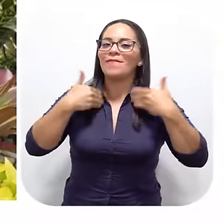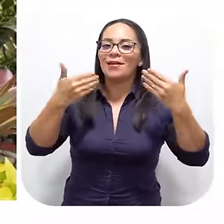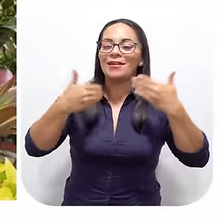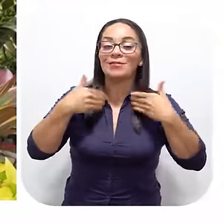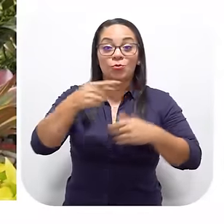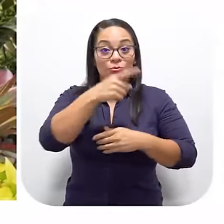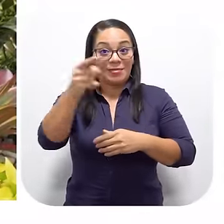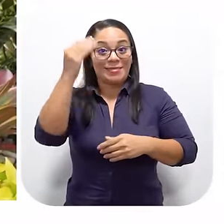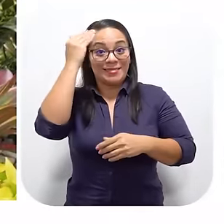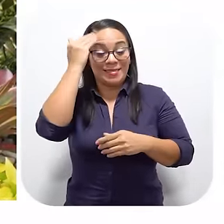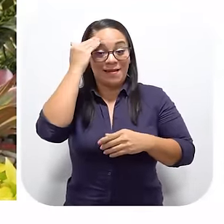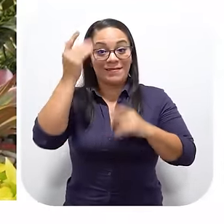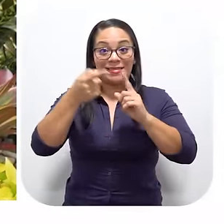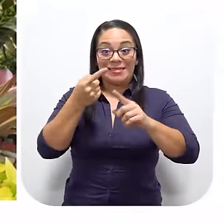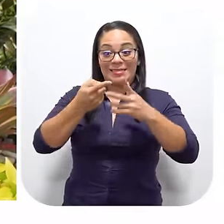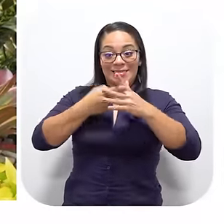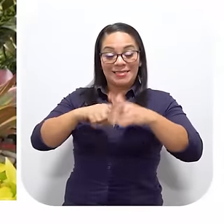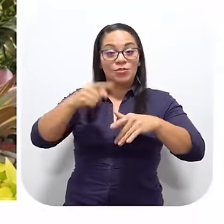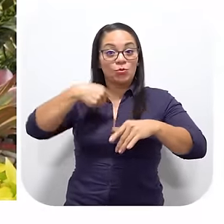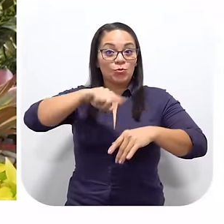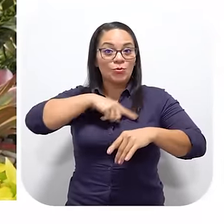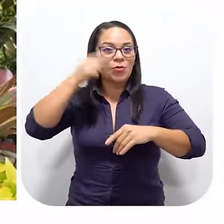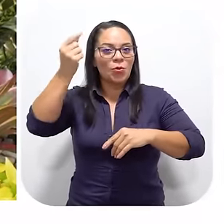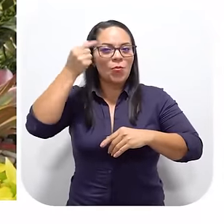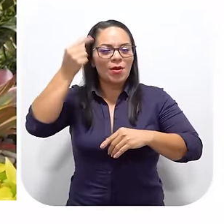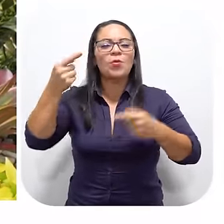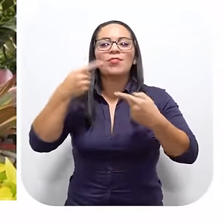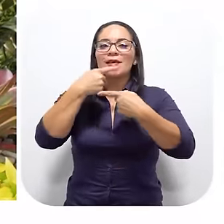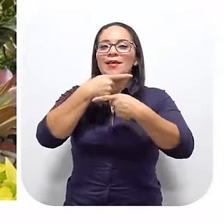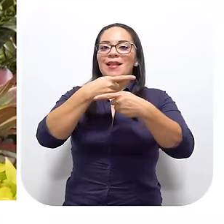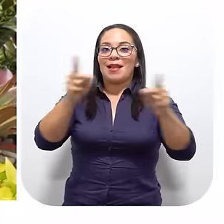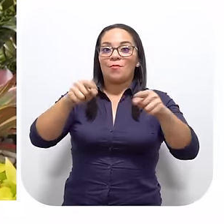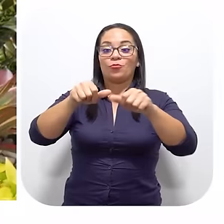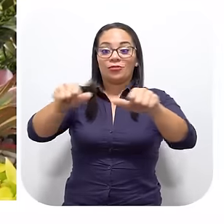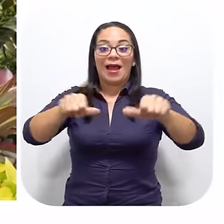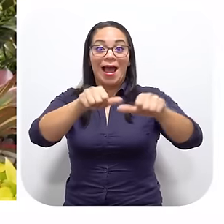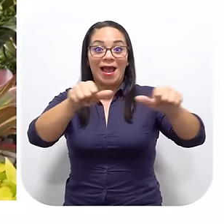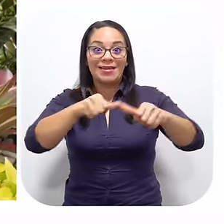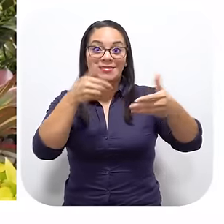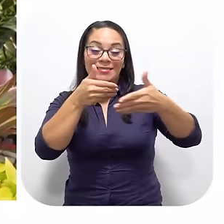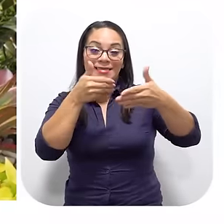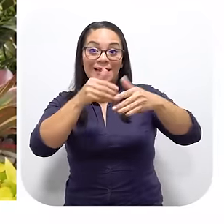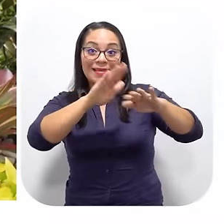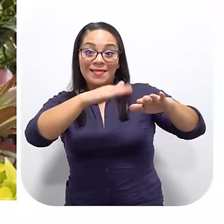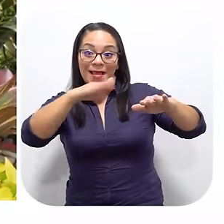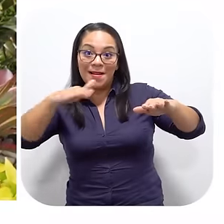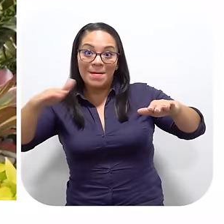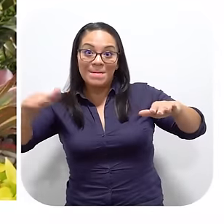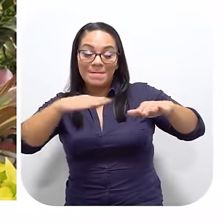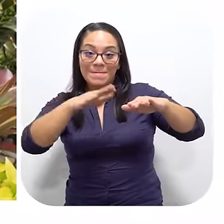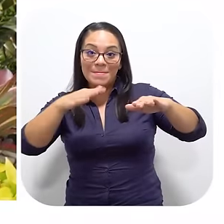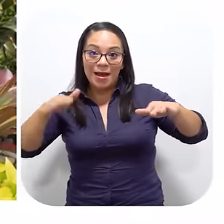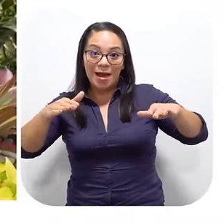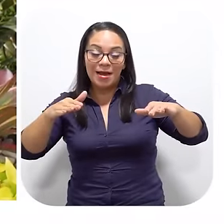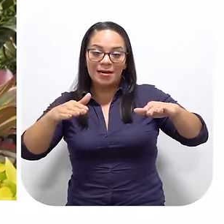Ustedes saben que Desde el inicio de esta administración Declaramos las áreas Costeras y las